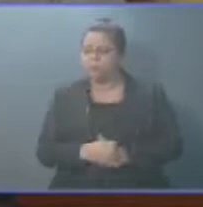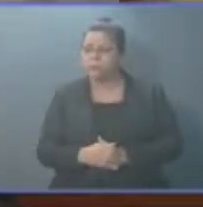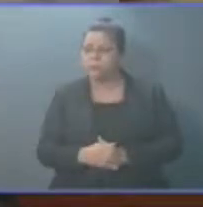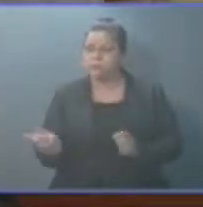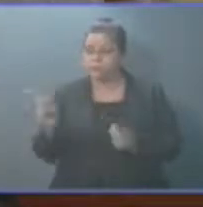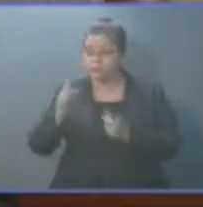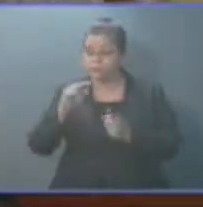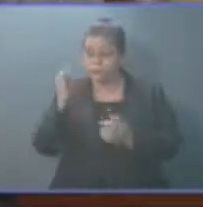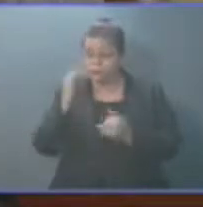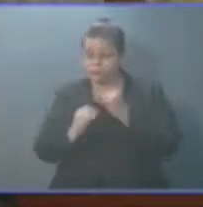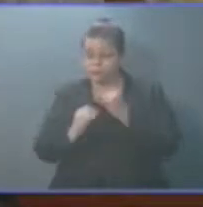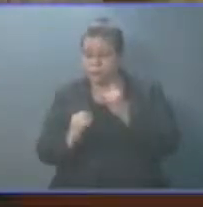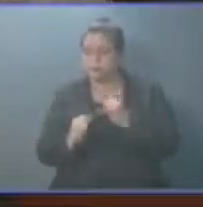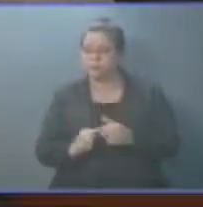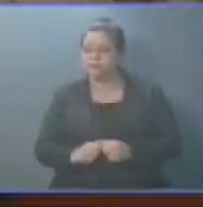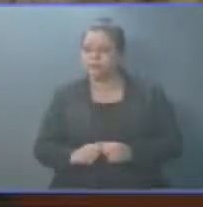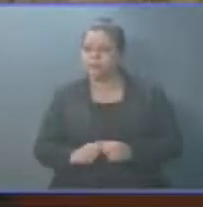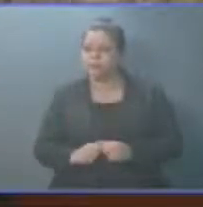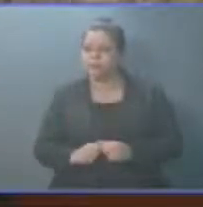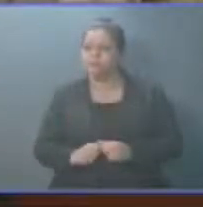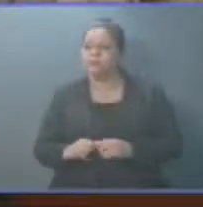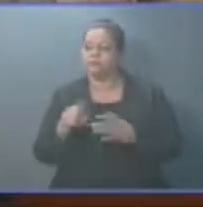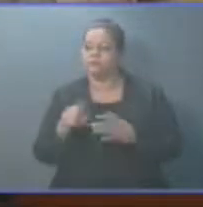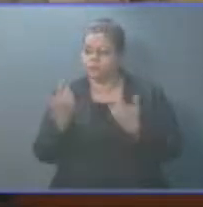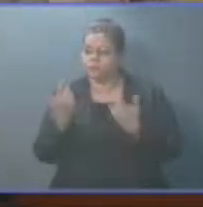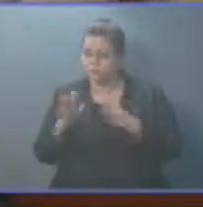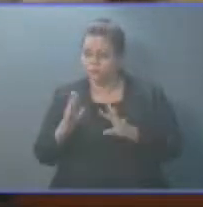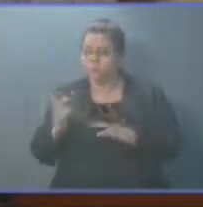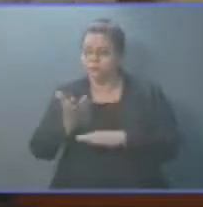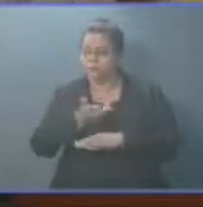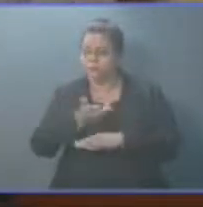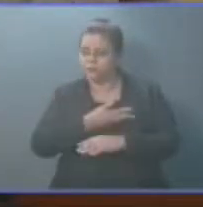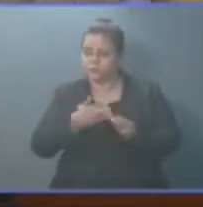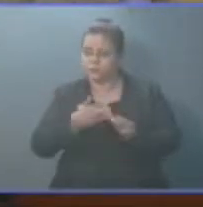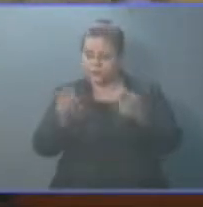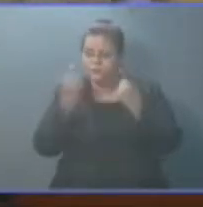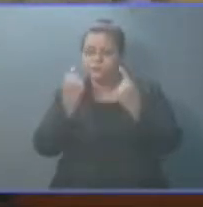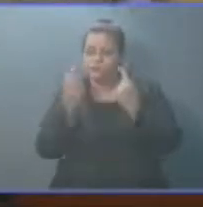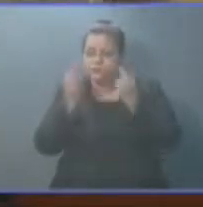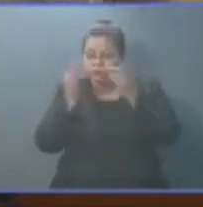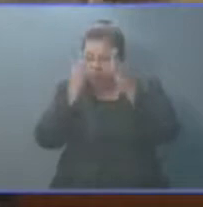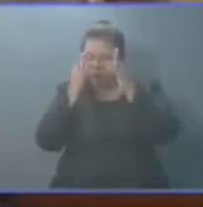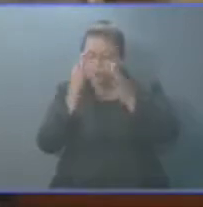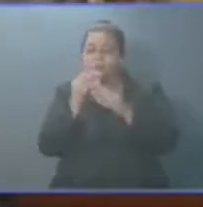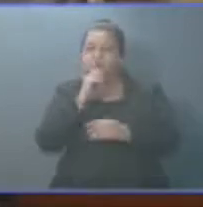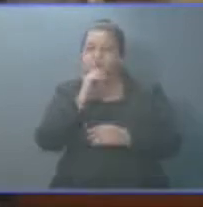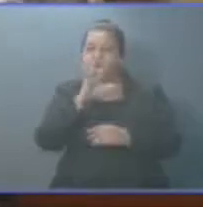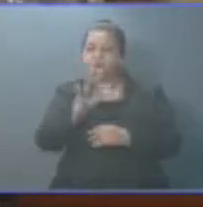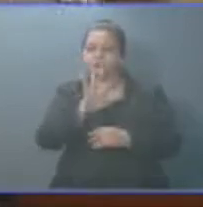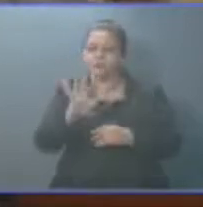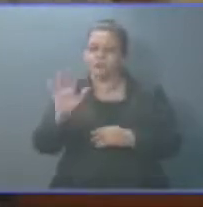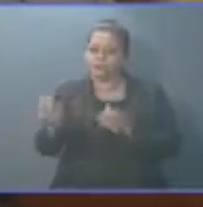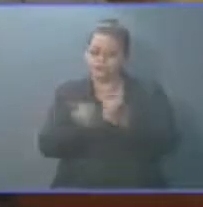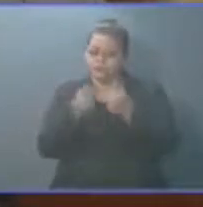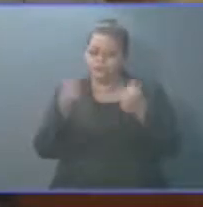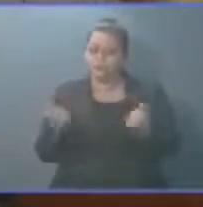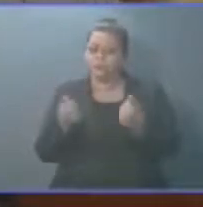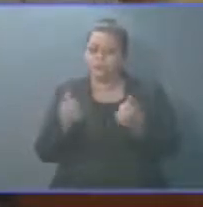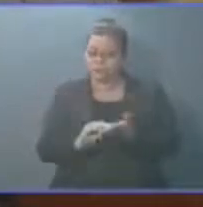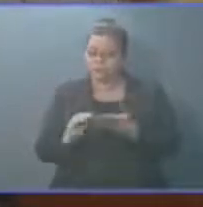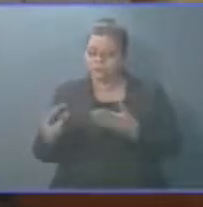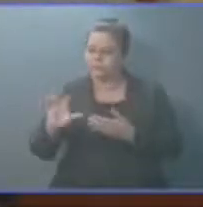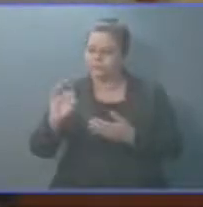final, se nos hizo caso. En el sentido de que estos 55 millones para Fomilenio,